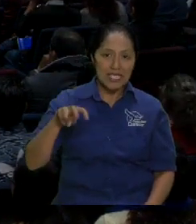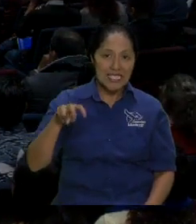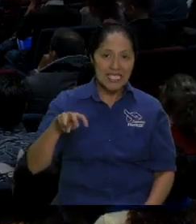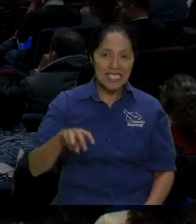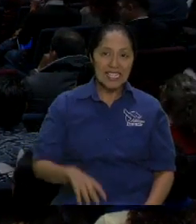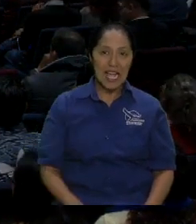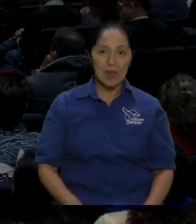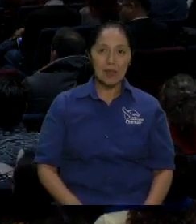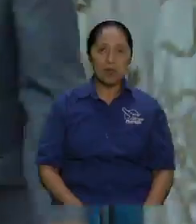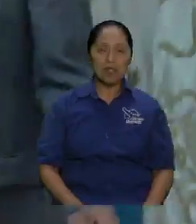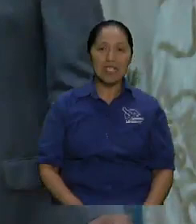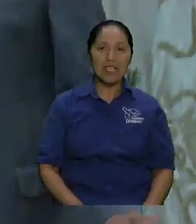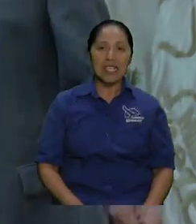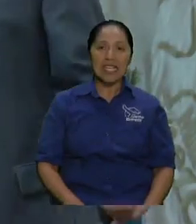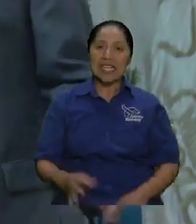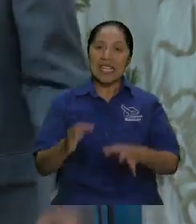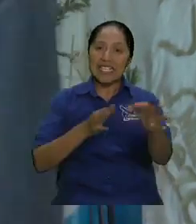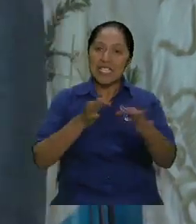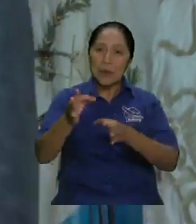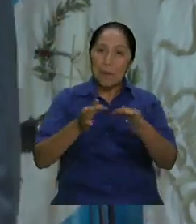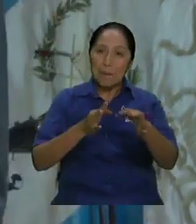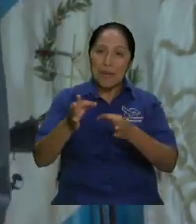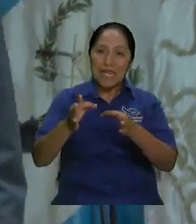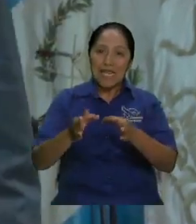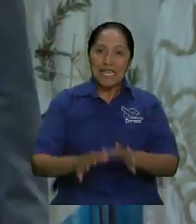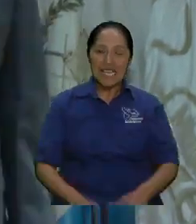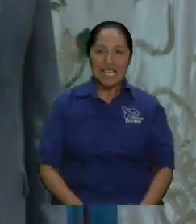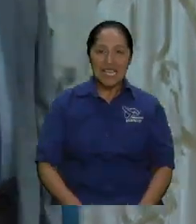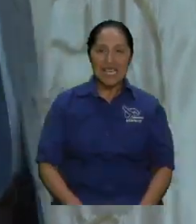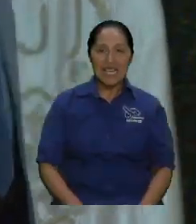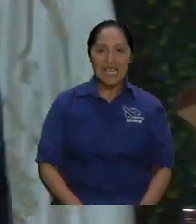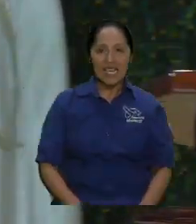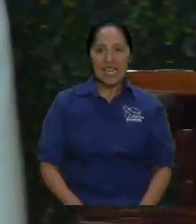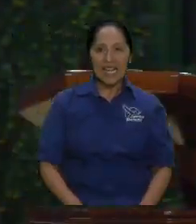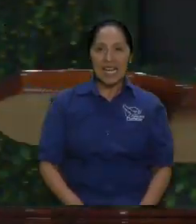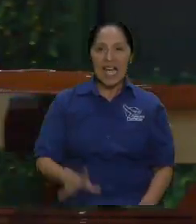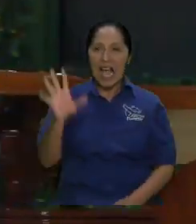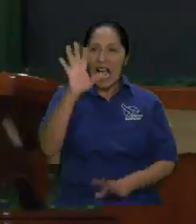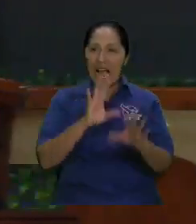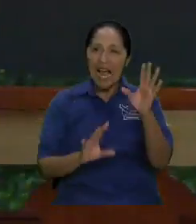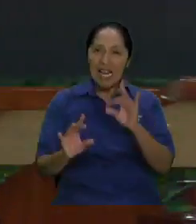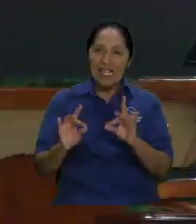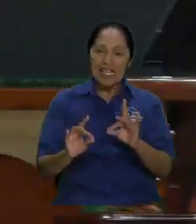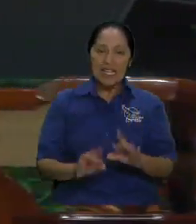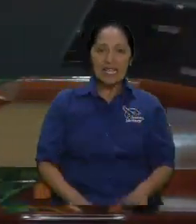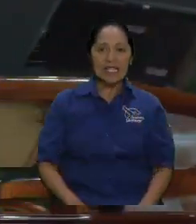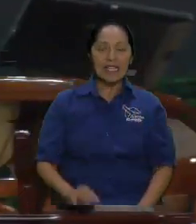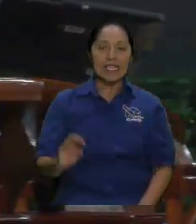también, ¿verdad? Porque lo primero que nos quitarían serían las tortillas y eso no puede ser.